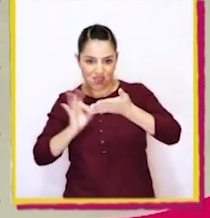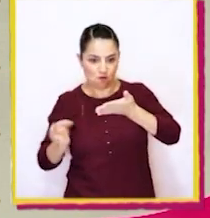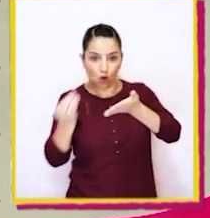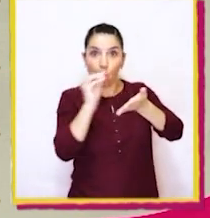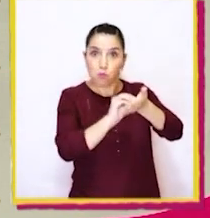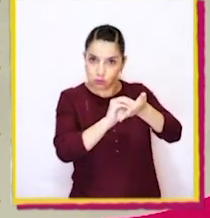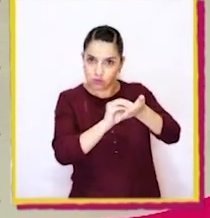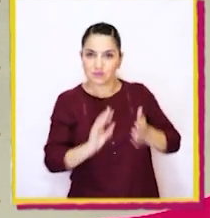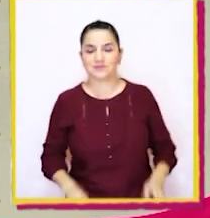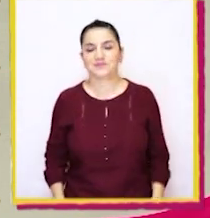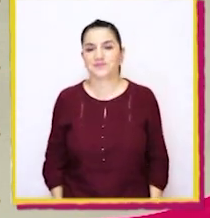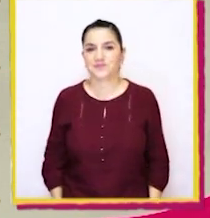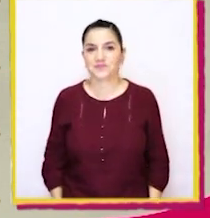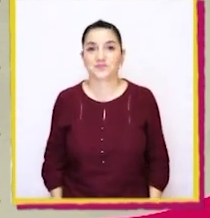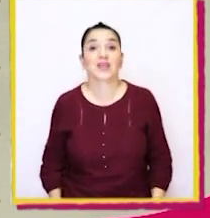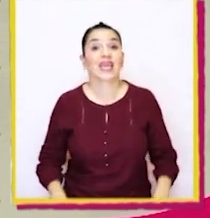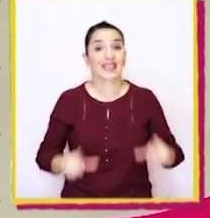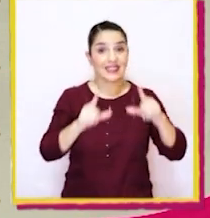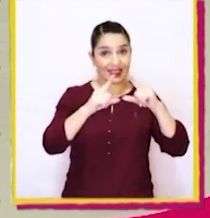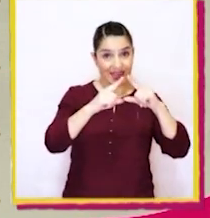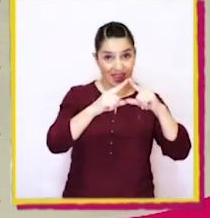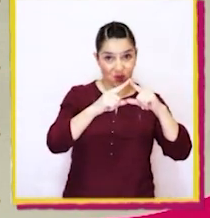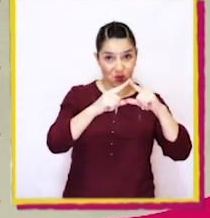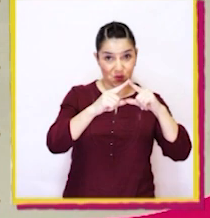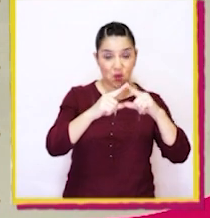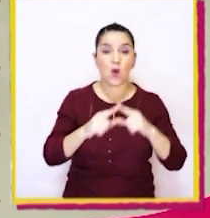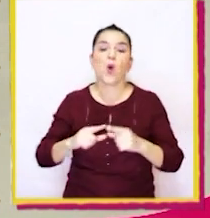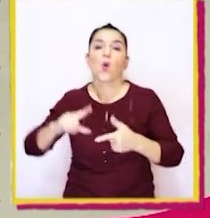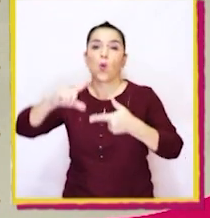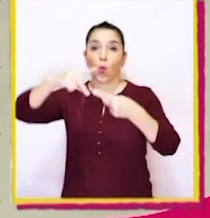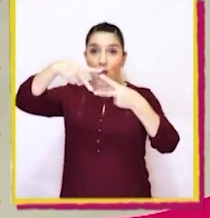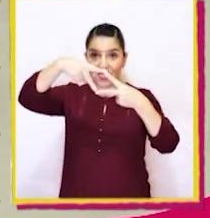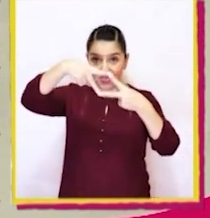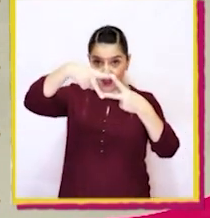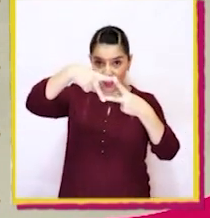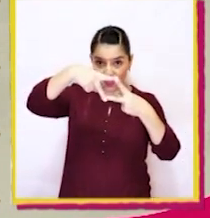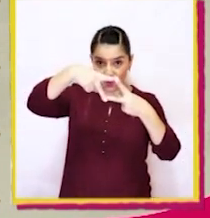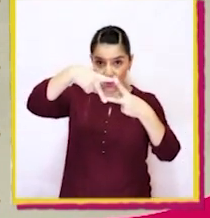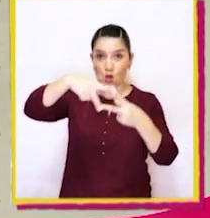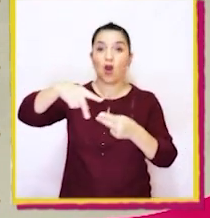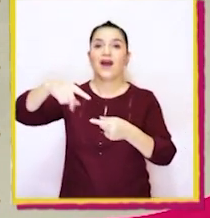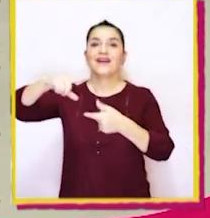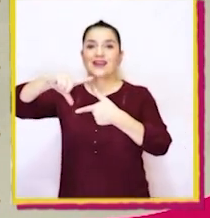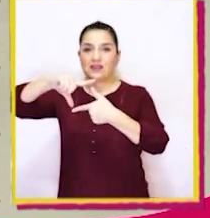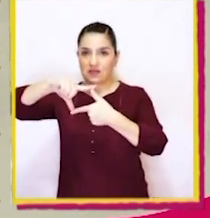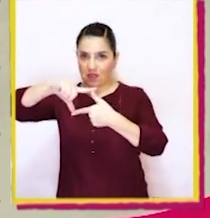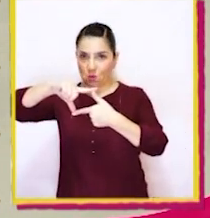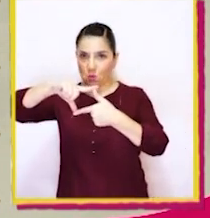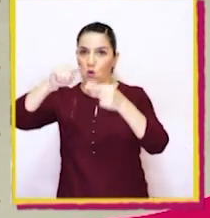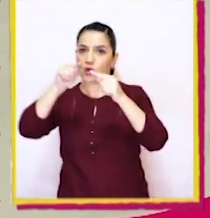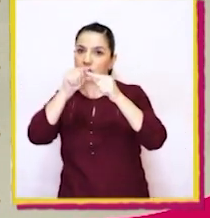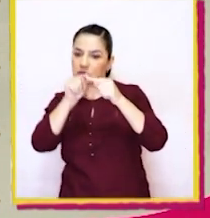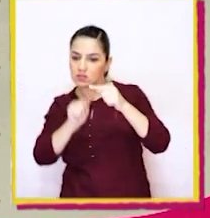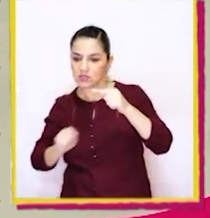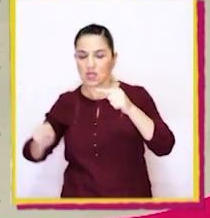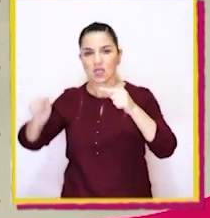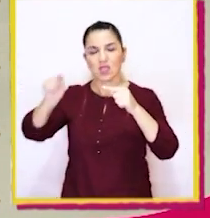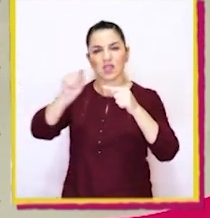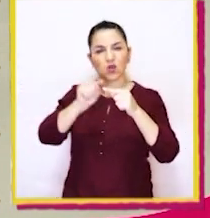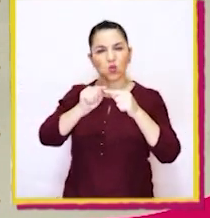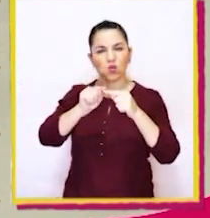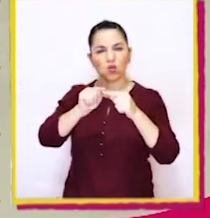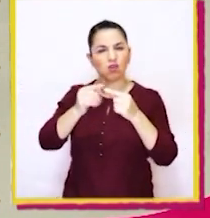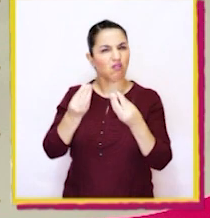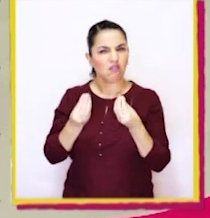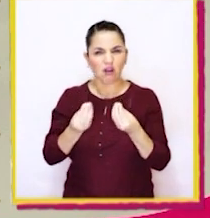dibujo que tenemos que resolver. Triángulo, cuadrado, rectángulo y círculo. ¿De